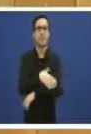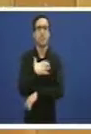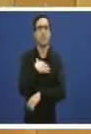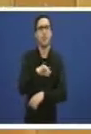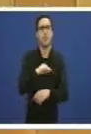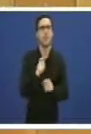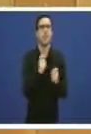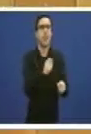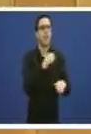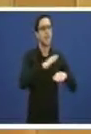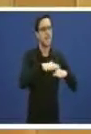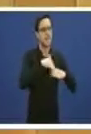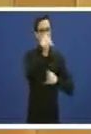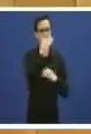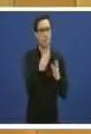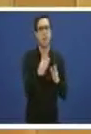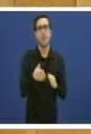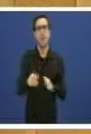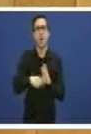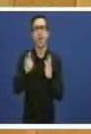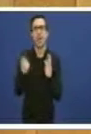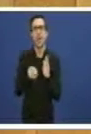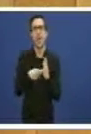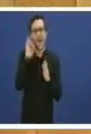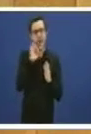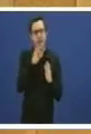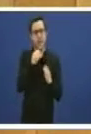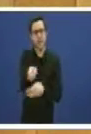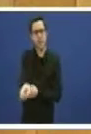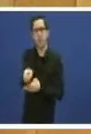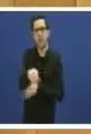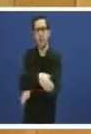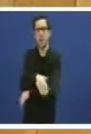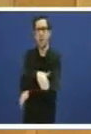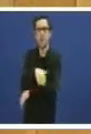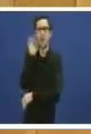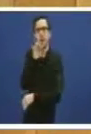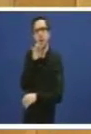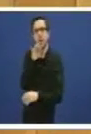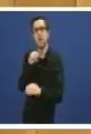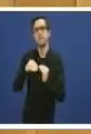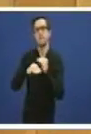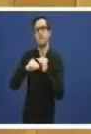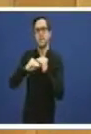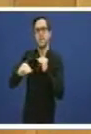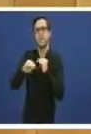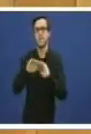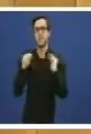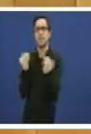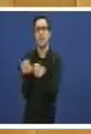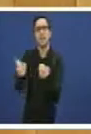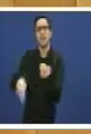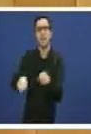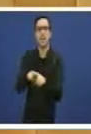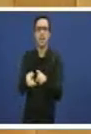atención, pero a lei galega obriga ao goberno galego a manter a universalidade, tamén cando ese dereito está por